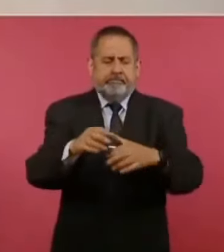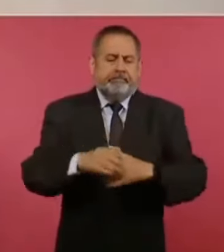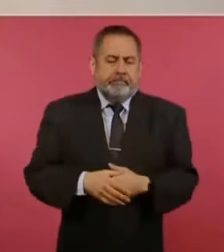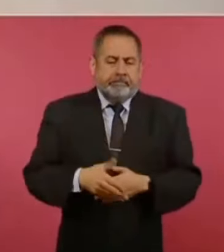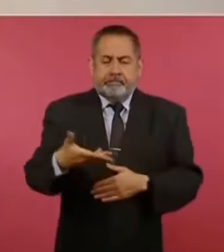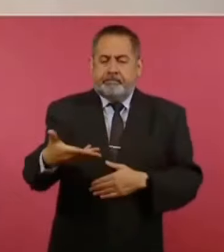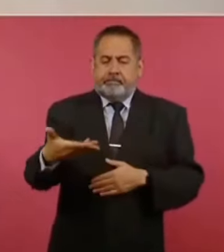Gracias. Gracias.